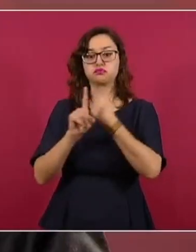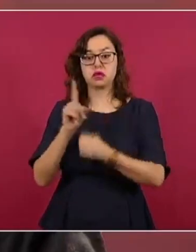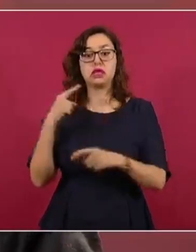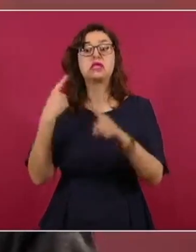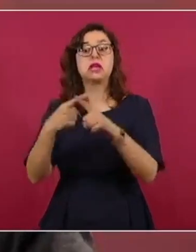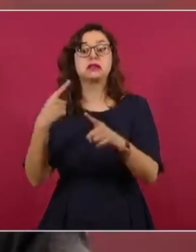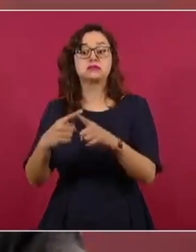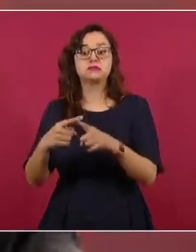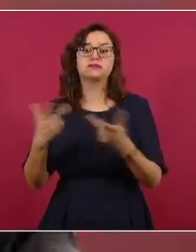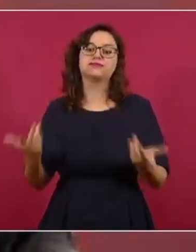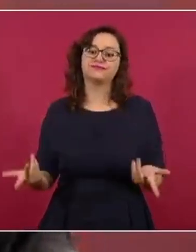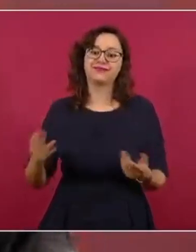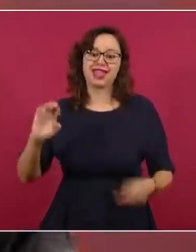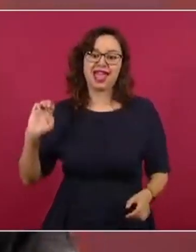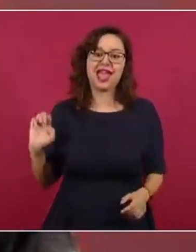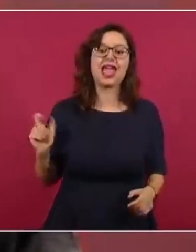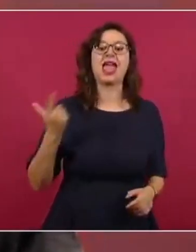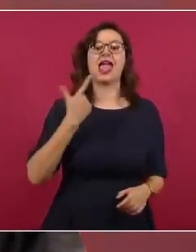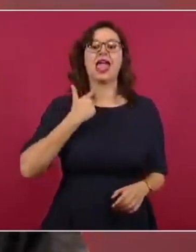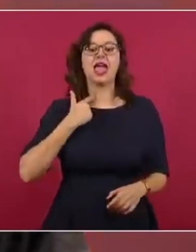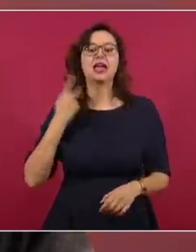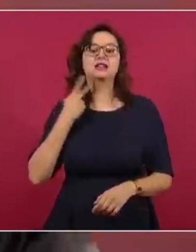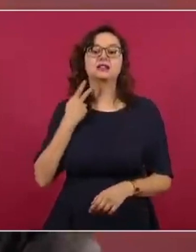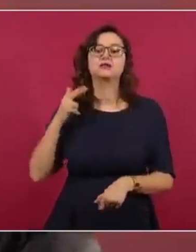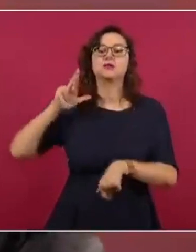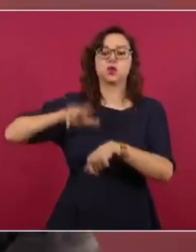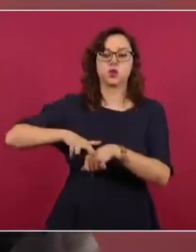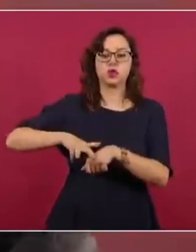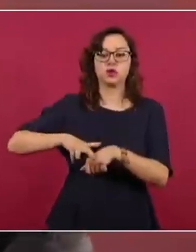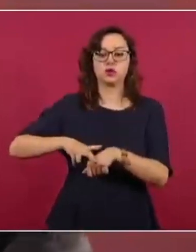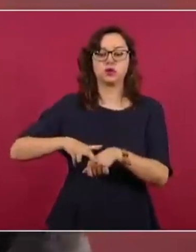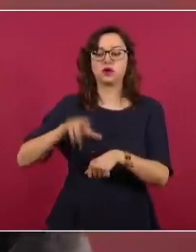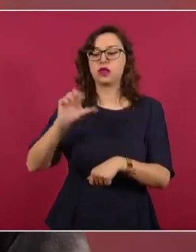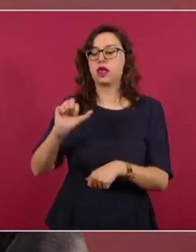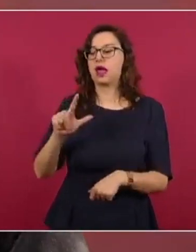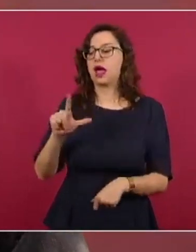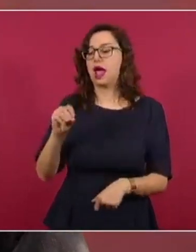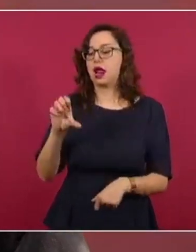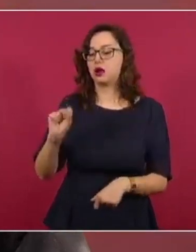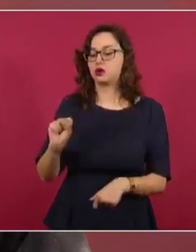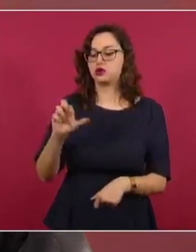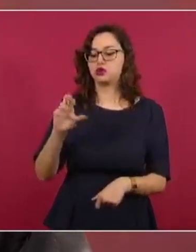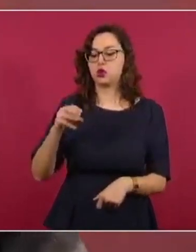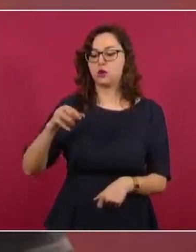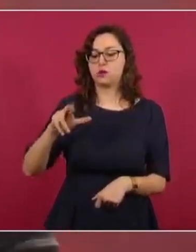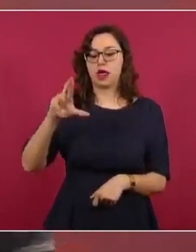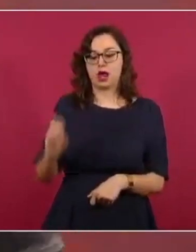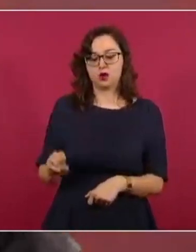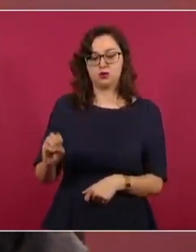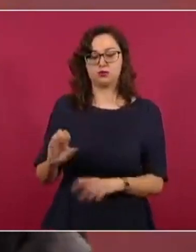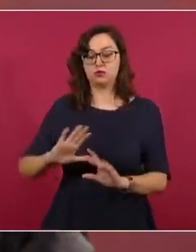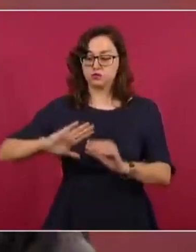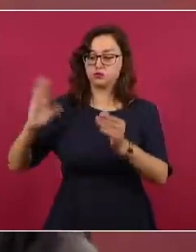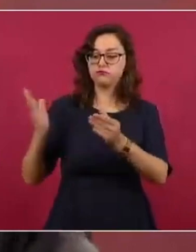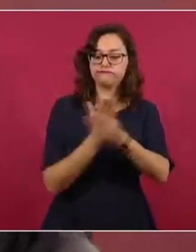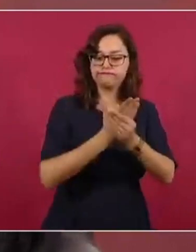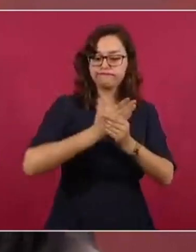procurador fiscal de la Federación, Carlos Romero Aranda. Las cuatro líneas carpetas de investigación se encuentran